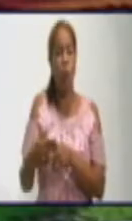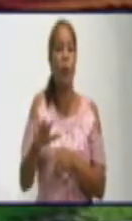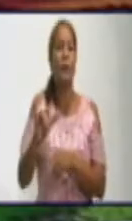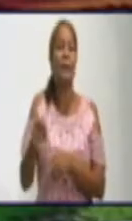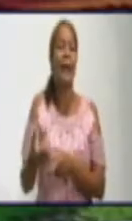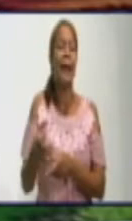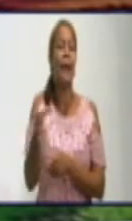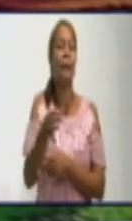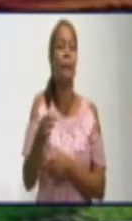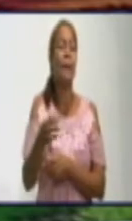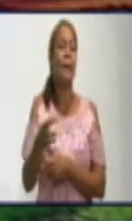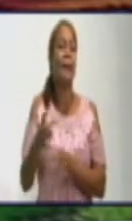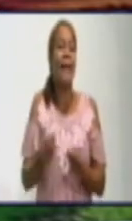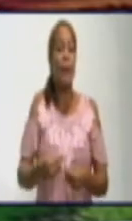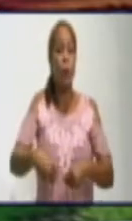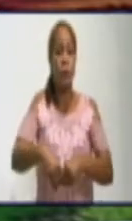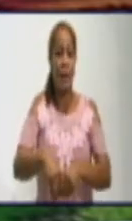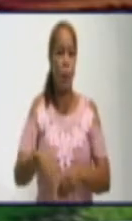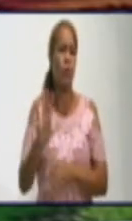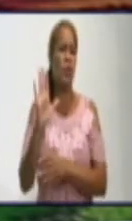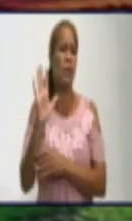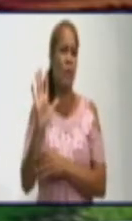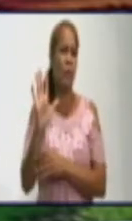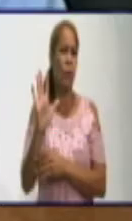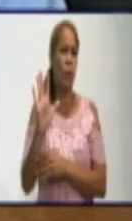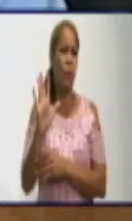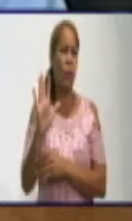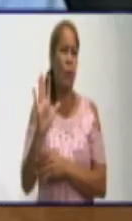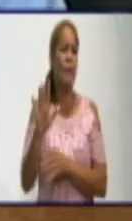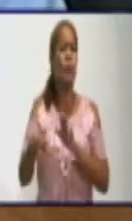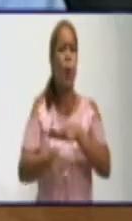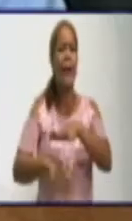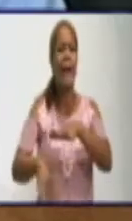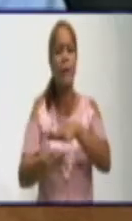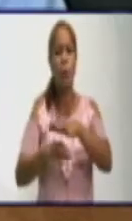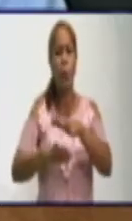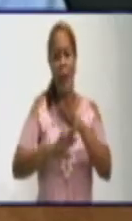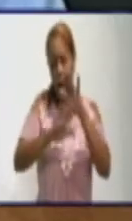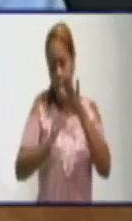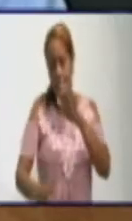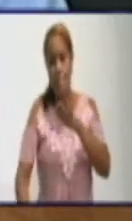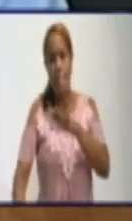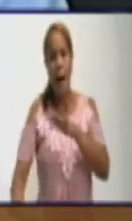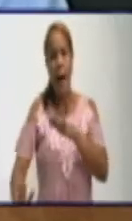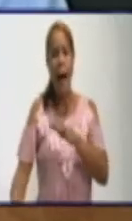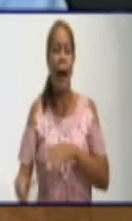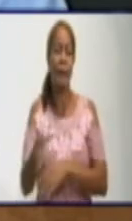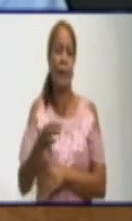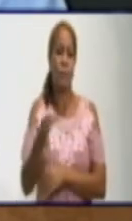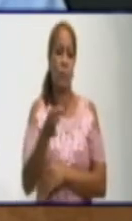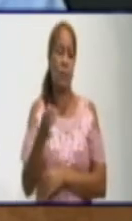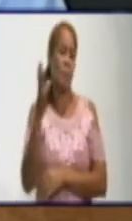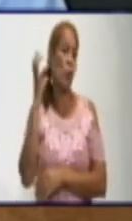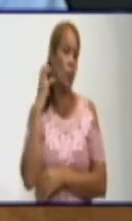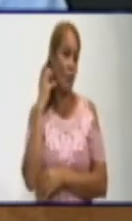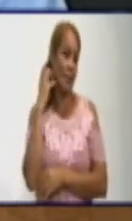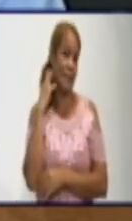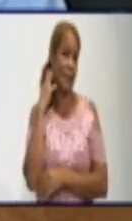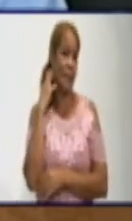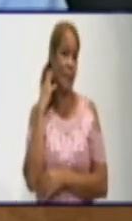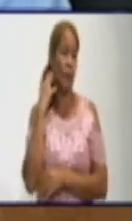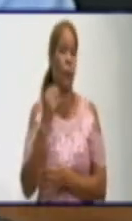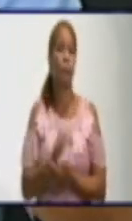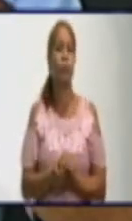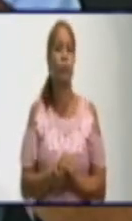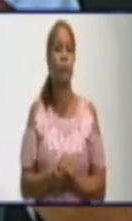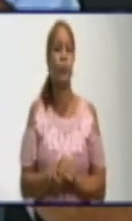abastece qué parte de la ciudad? Eso es la zona baja, eso, a ver, el reparto no lo tengo claro. Pero